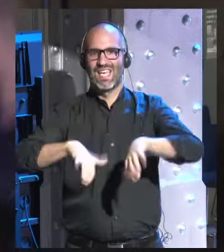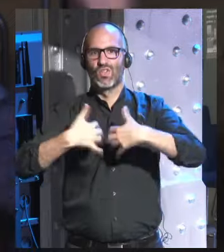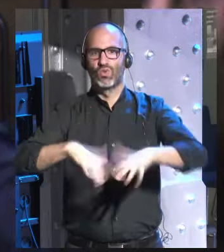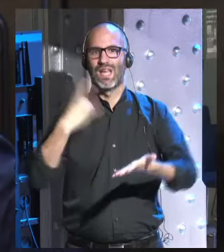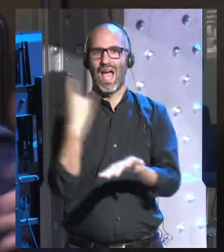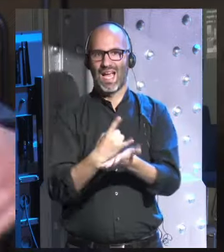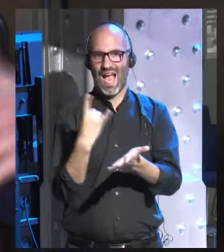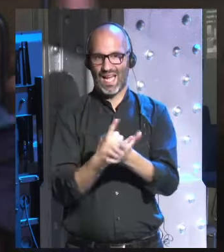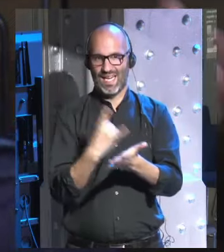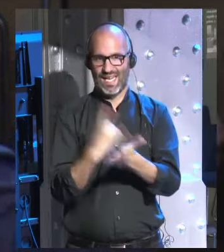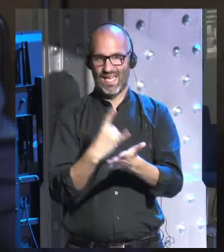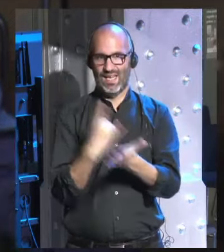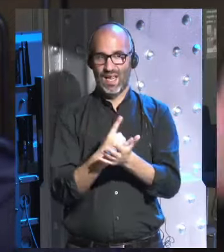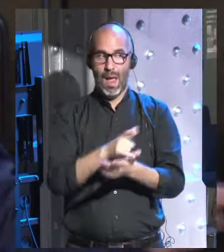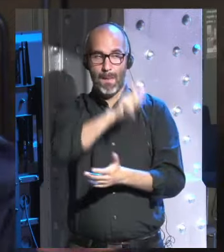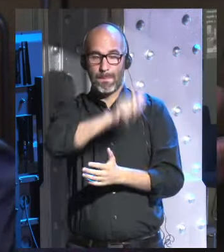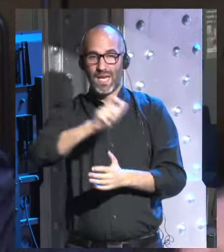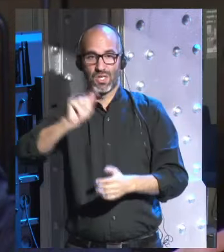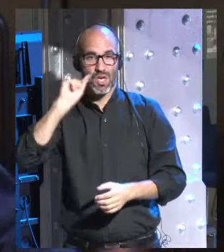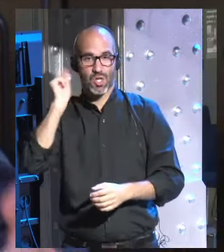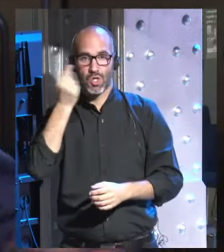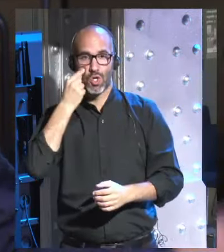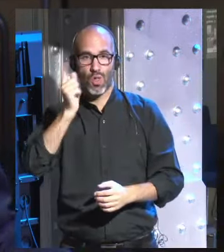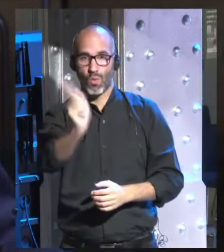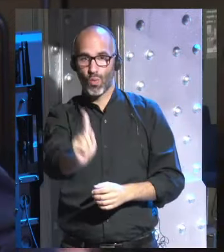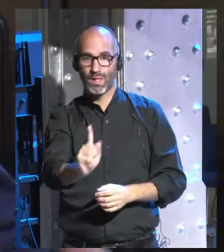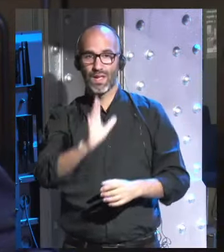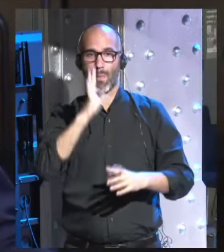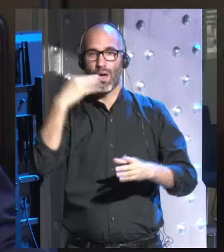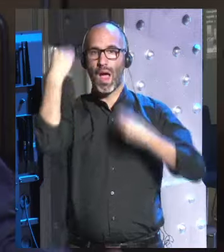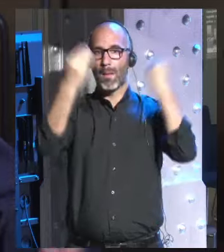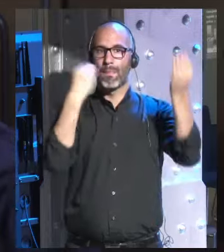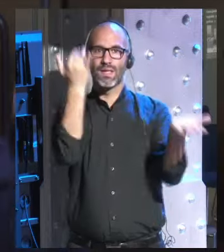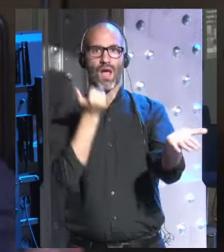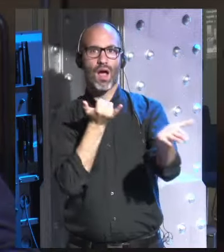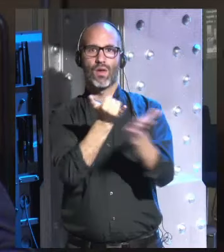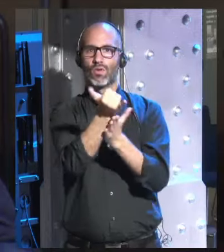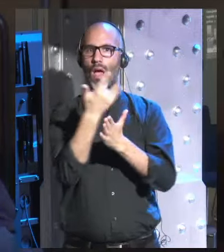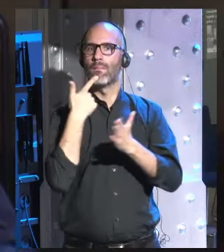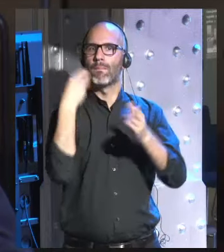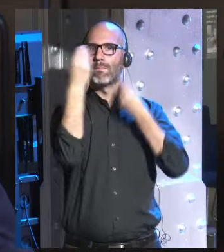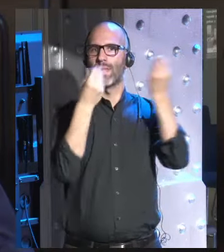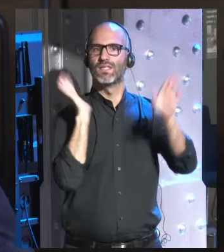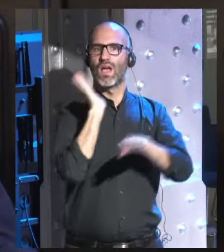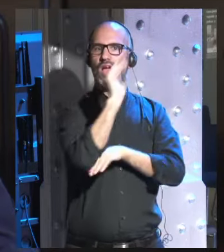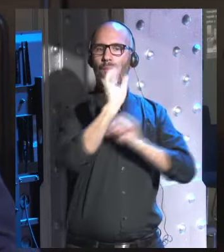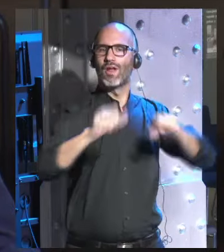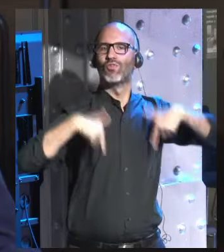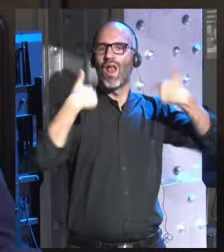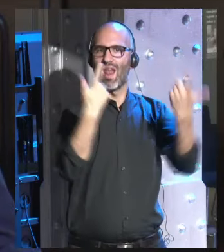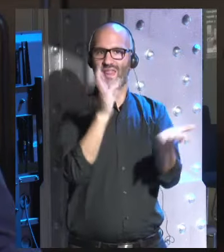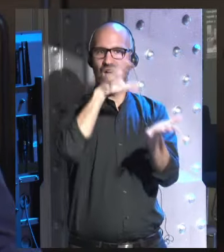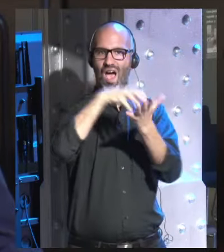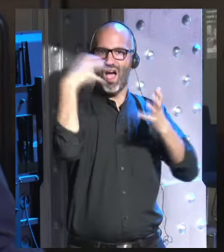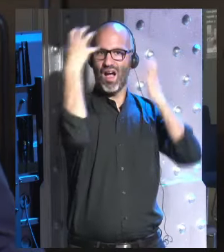la carne la gente no se da cuenta porque piensa en agricultura y dice naturaleza granjas que bonito